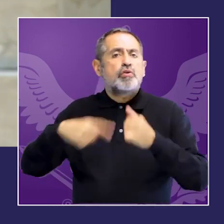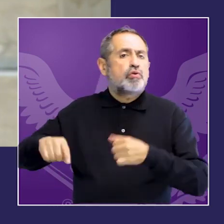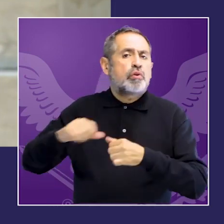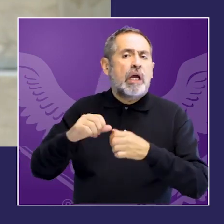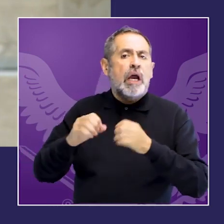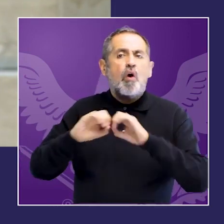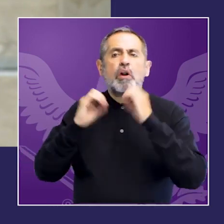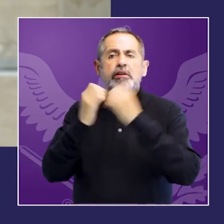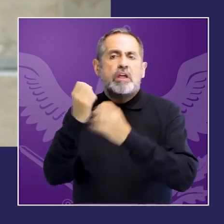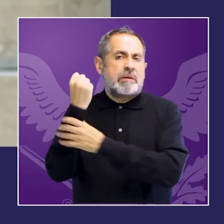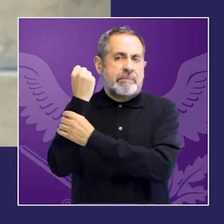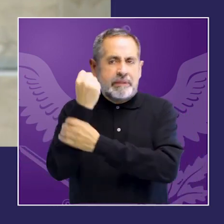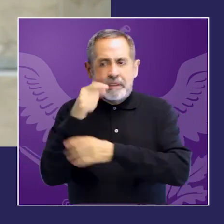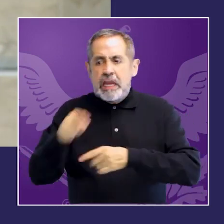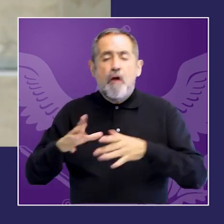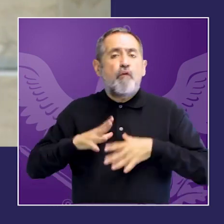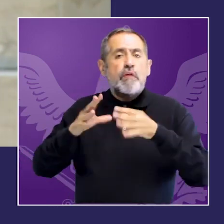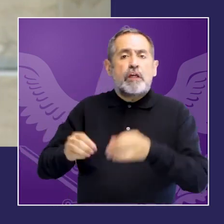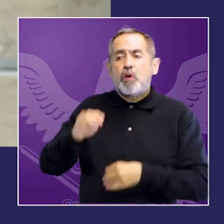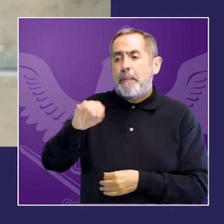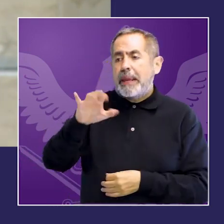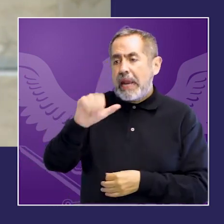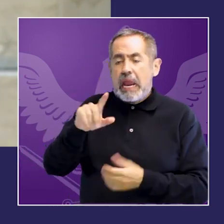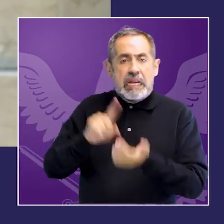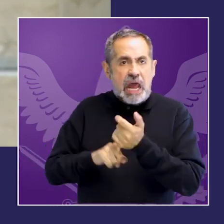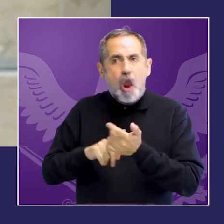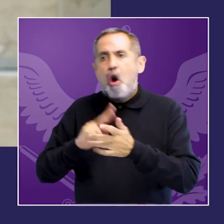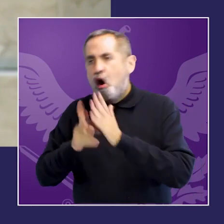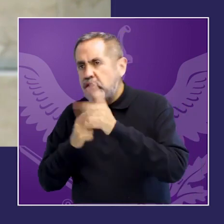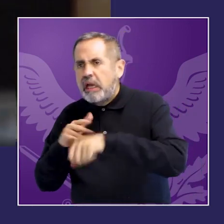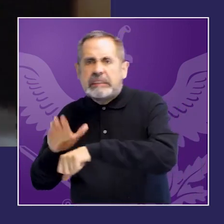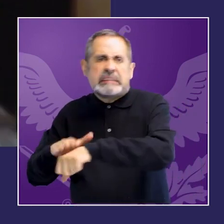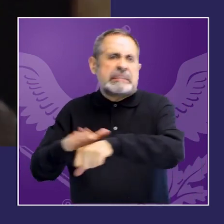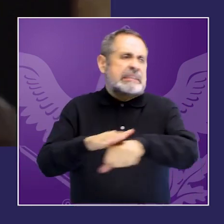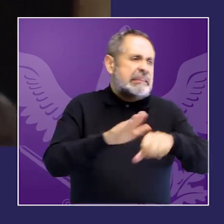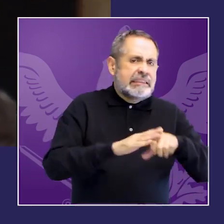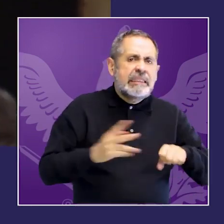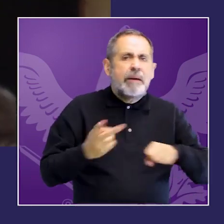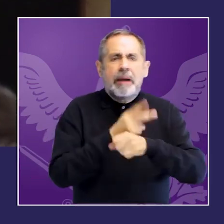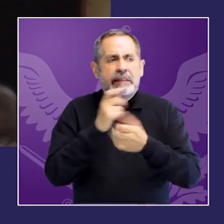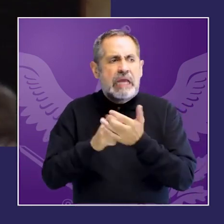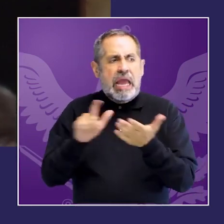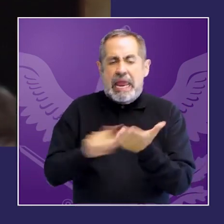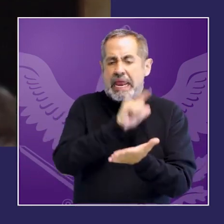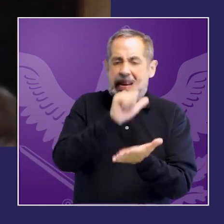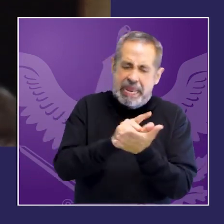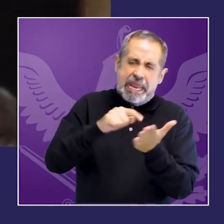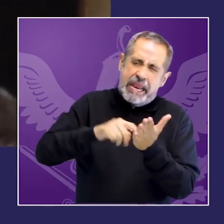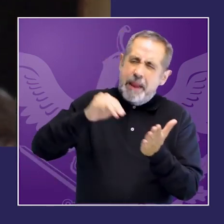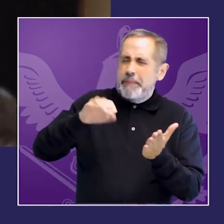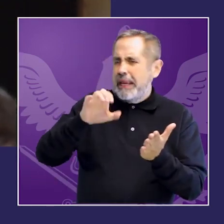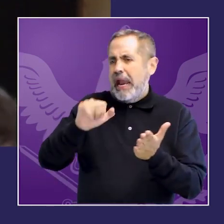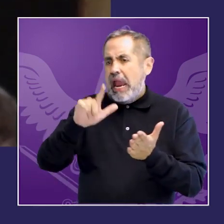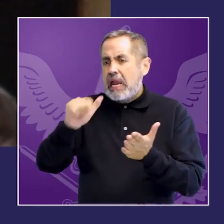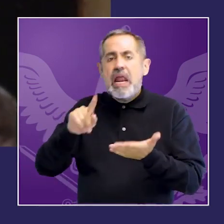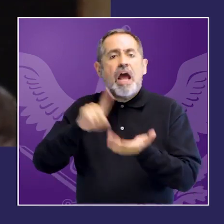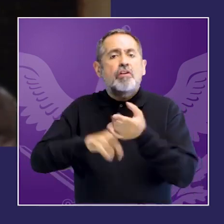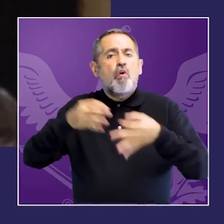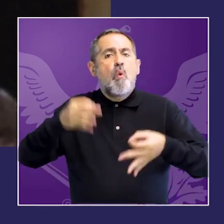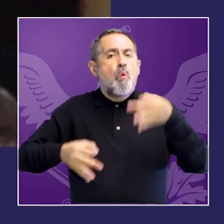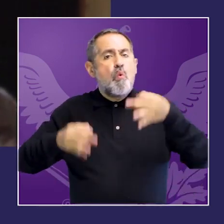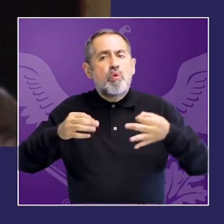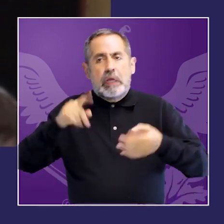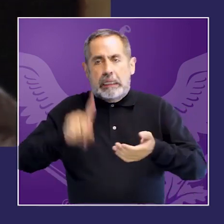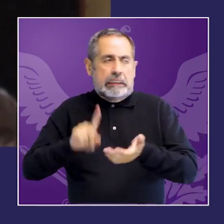fundación Micaela un relevamiento de cómo se está aplicando la ley Micaela precisamente en los poderes judiciales del